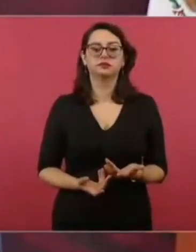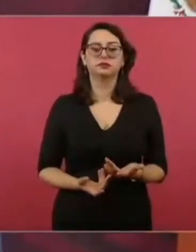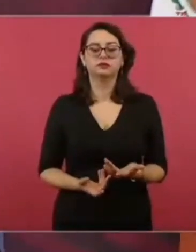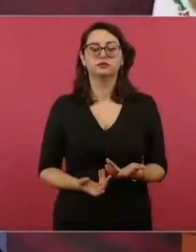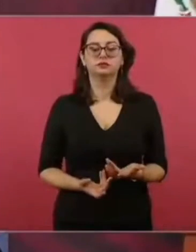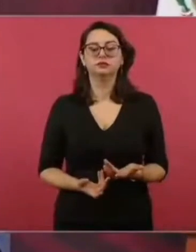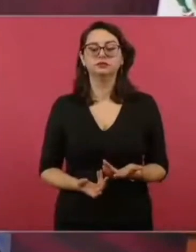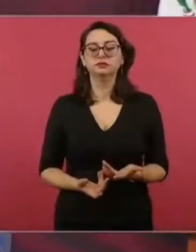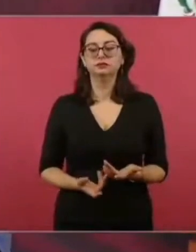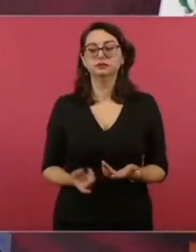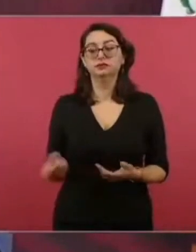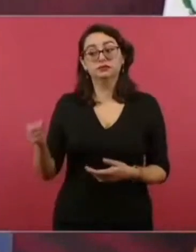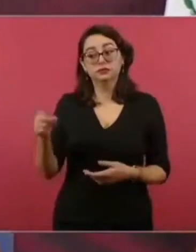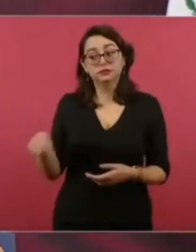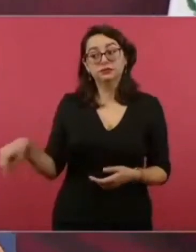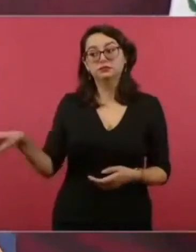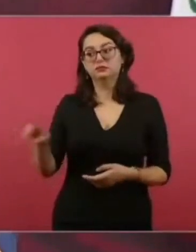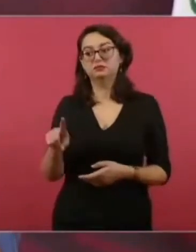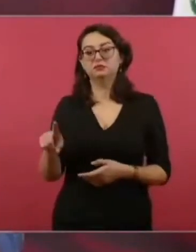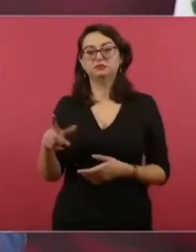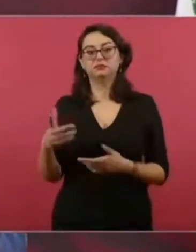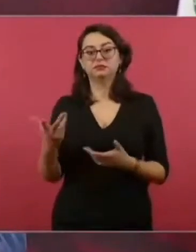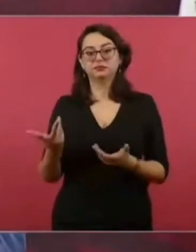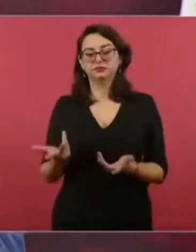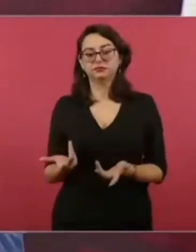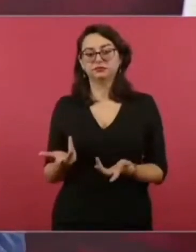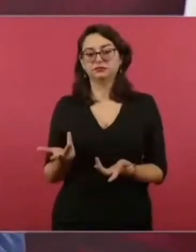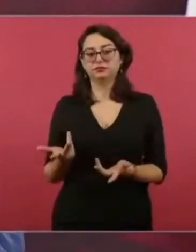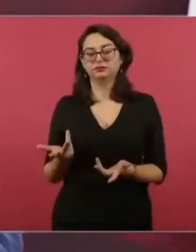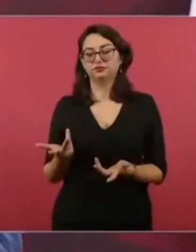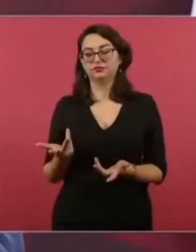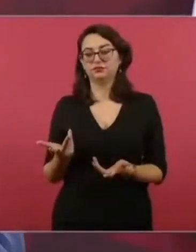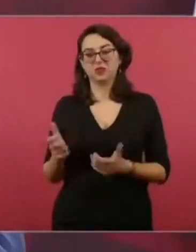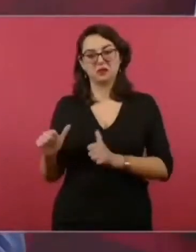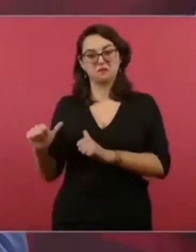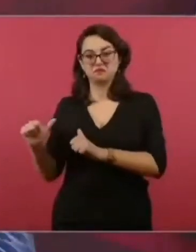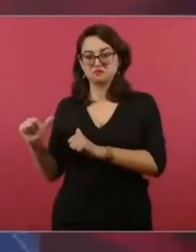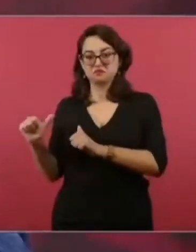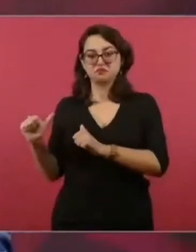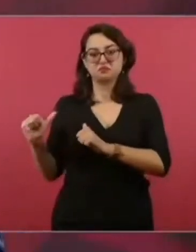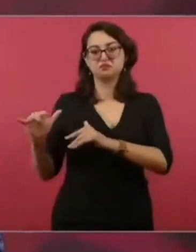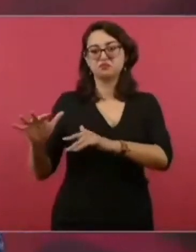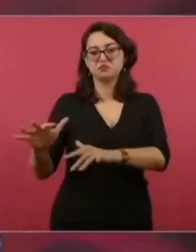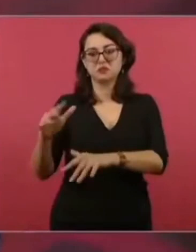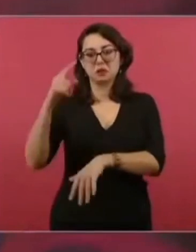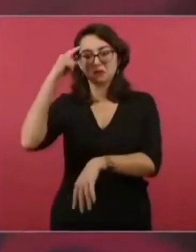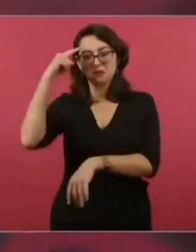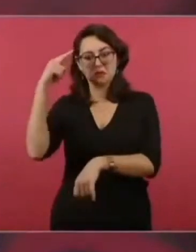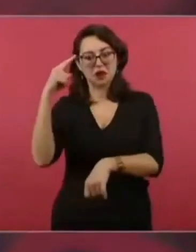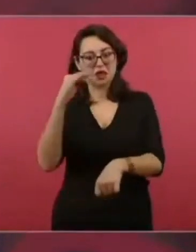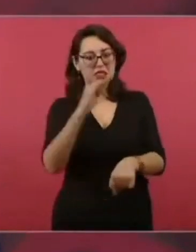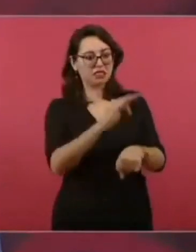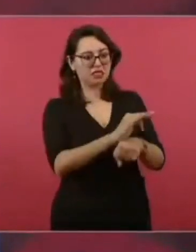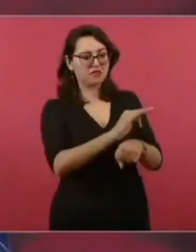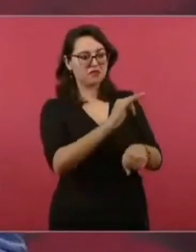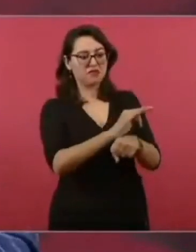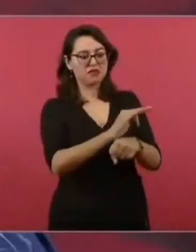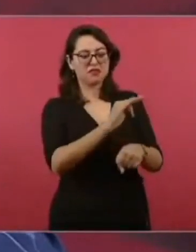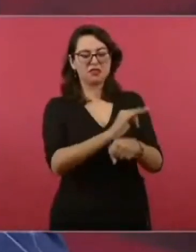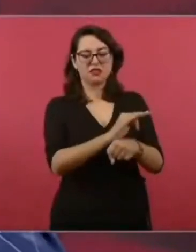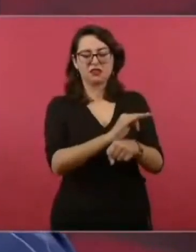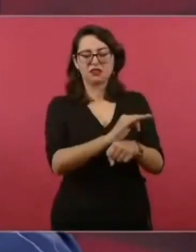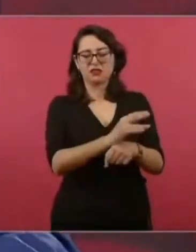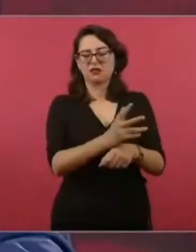No se expongan, porque si los obligan, los amenazan,